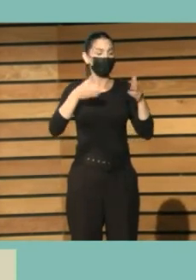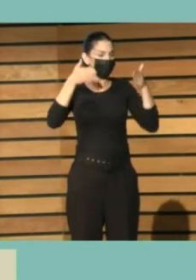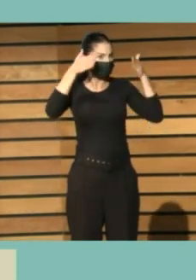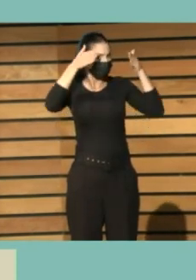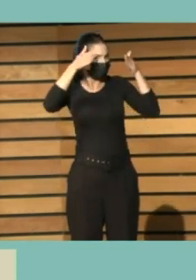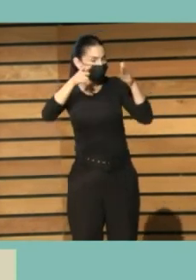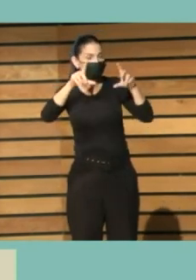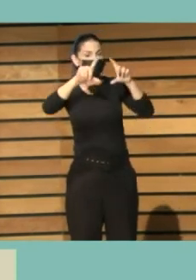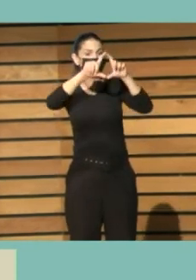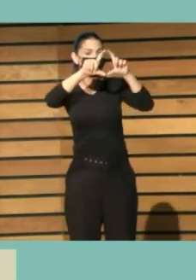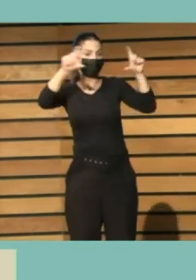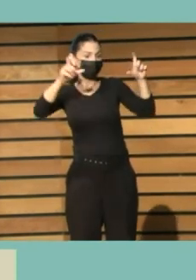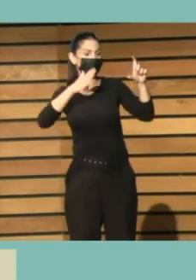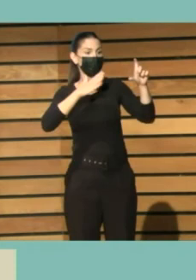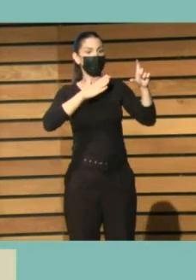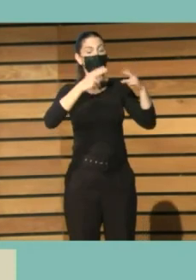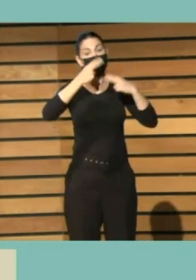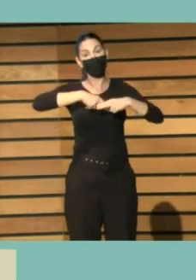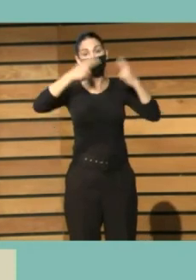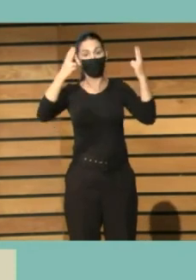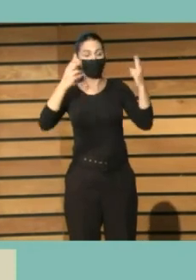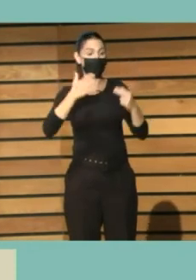públicas y fondos patrimoniales,